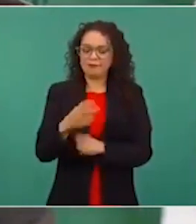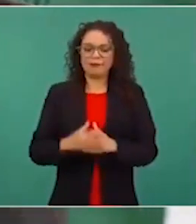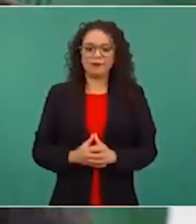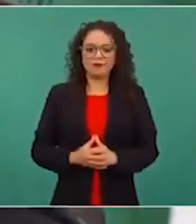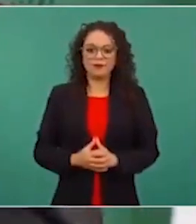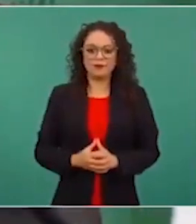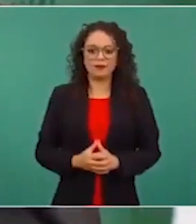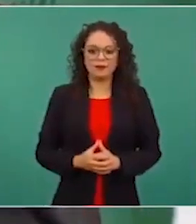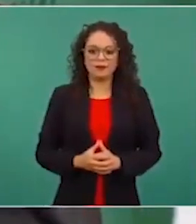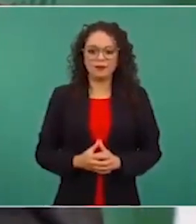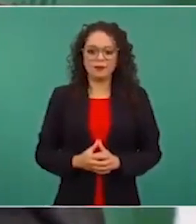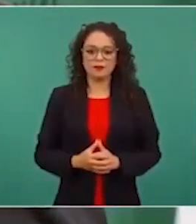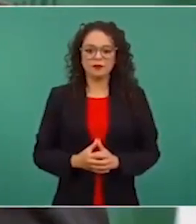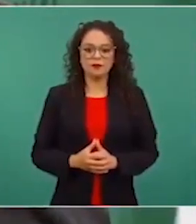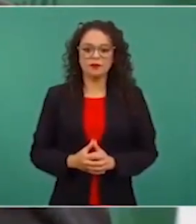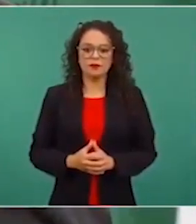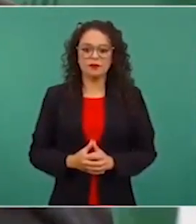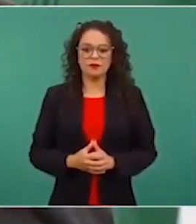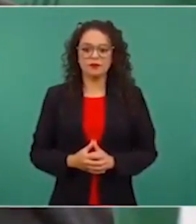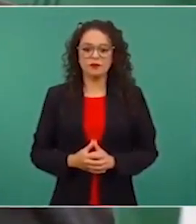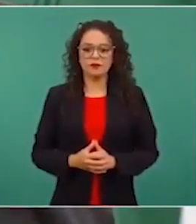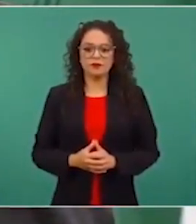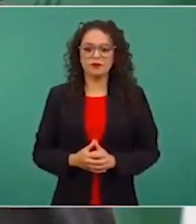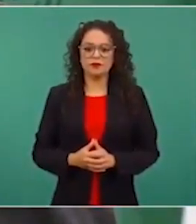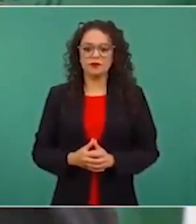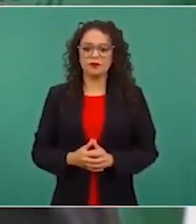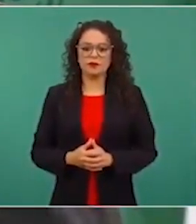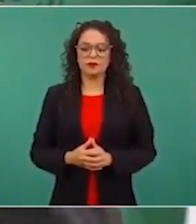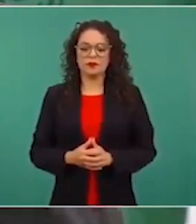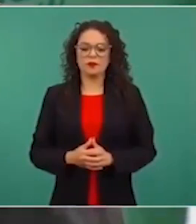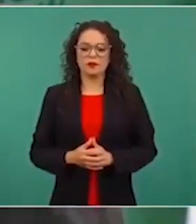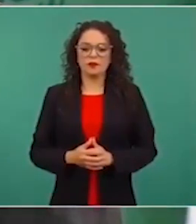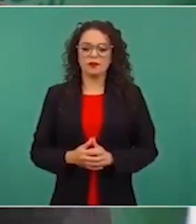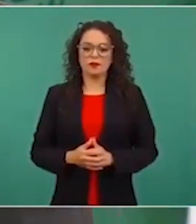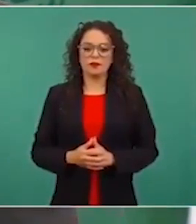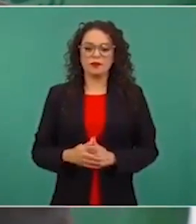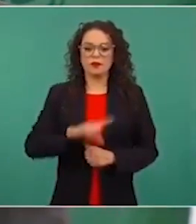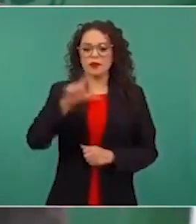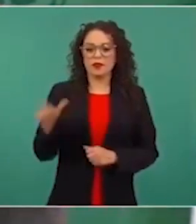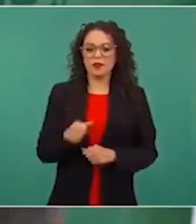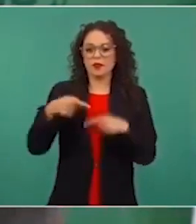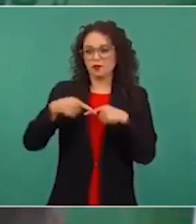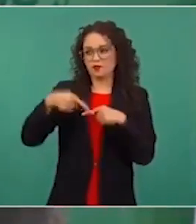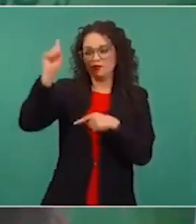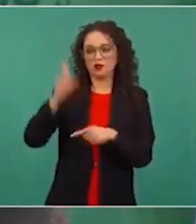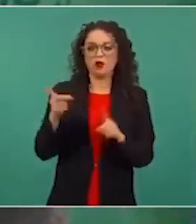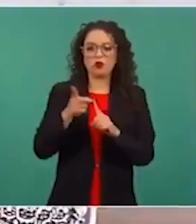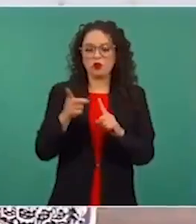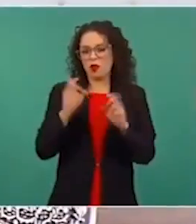estar con nosotros, vamos a estar en Palenque, Chiapas,